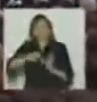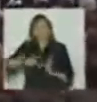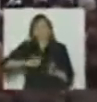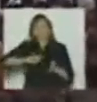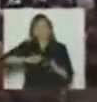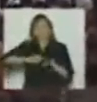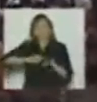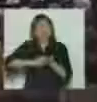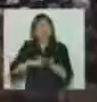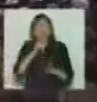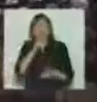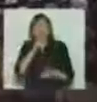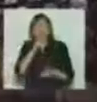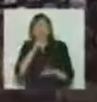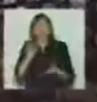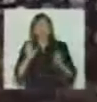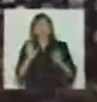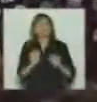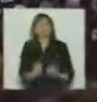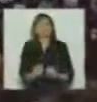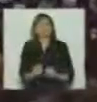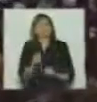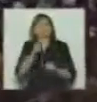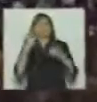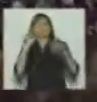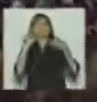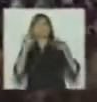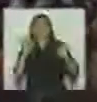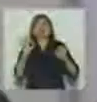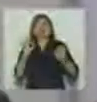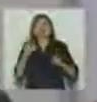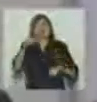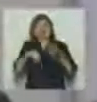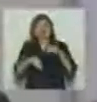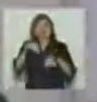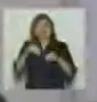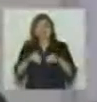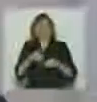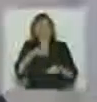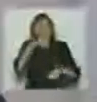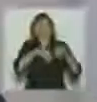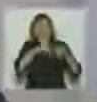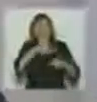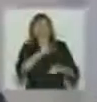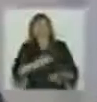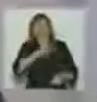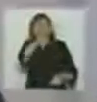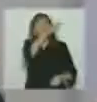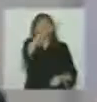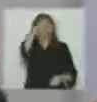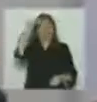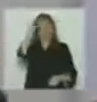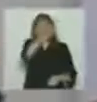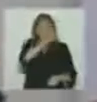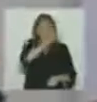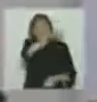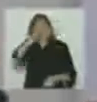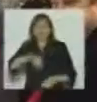centro de refugiados electorales más que más que más que en un en lo que es la ciudad